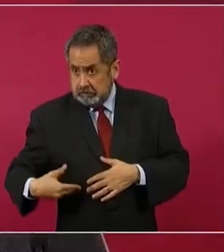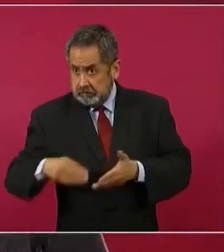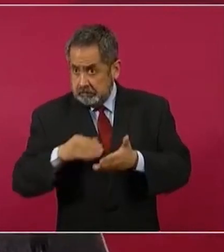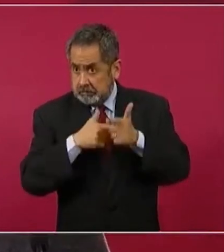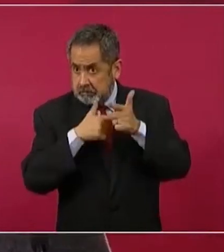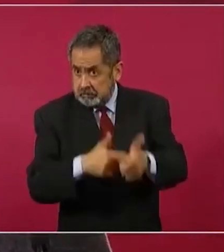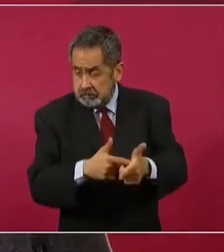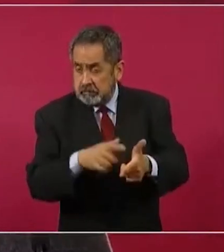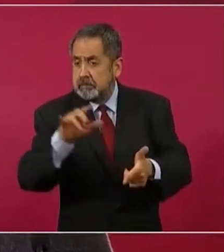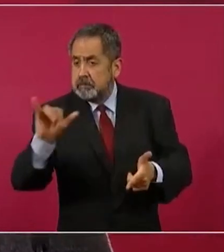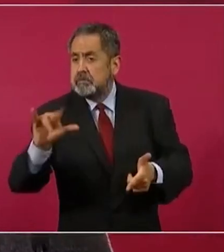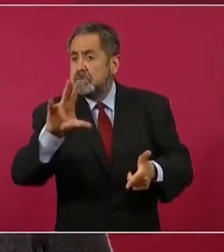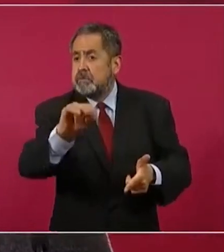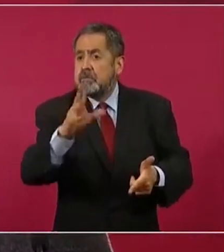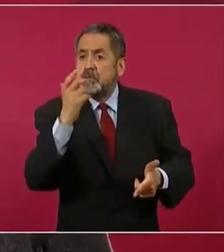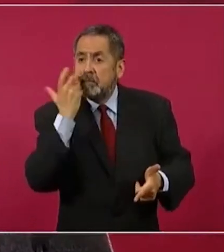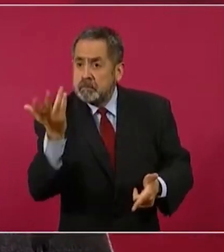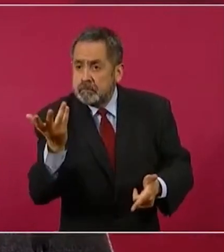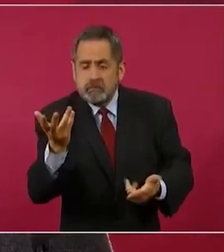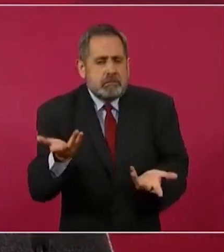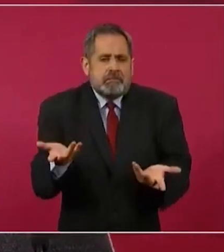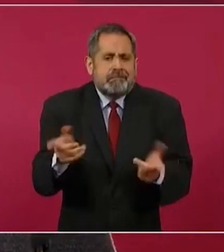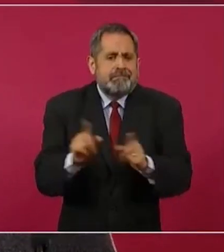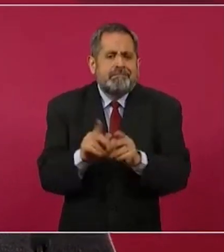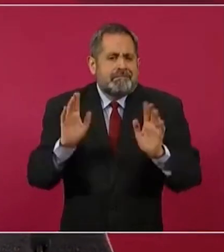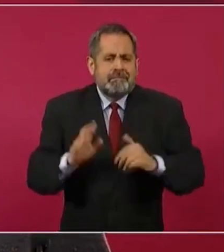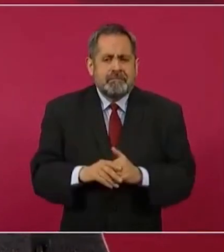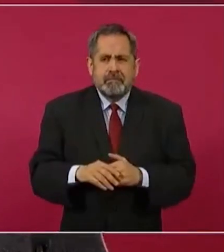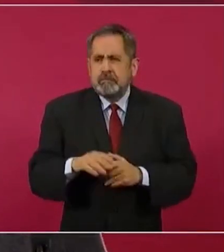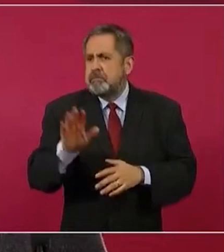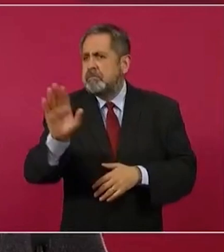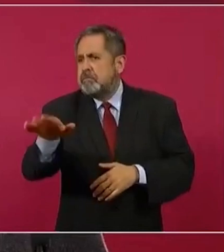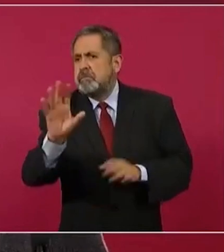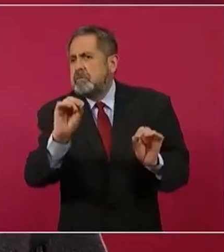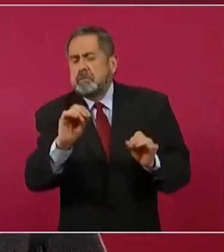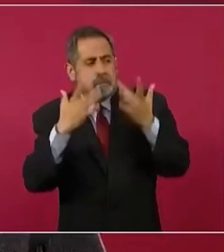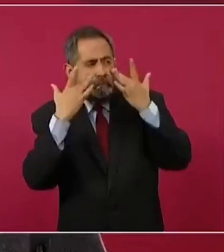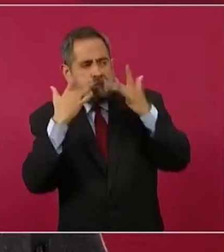o que renuncie?